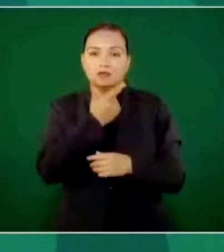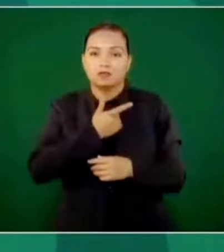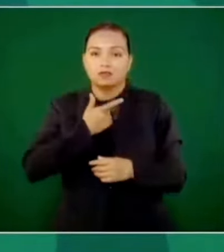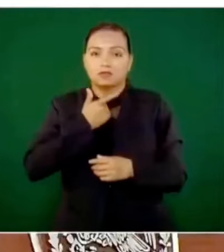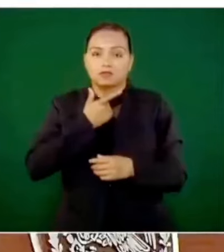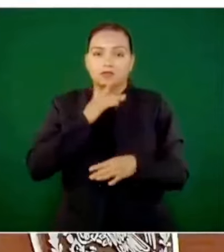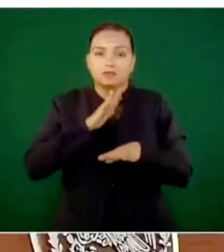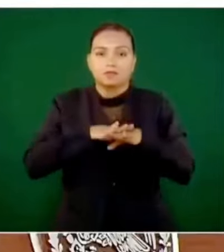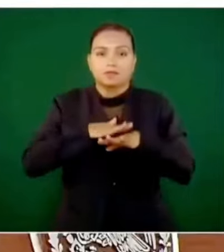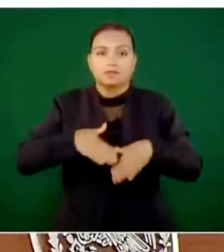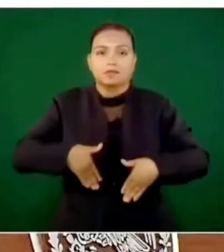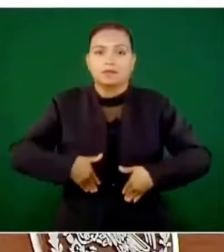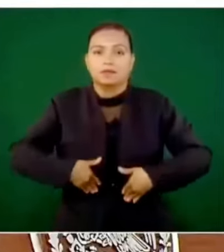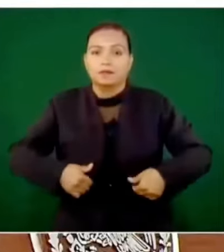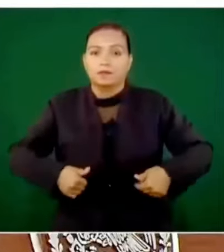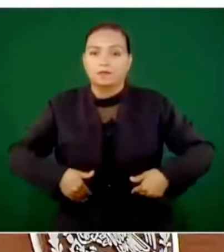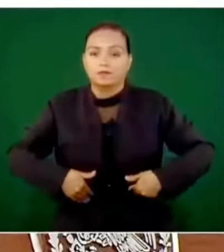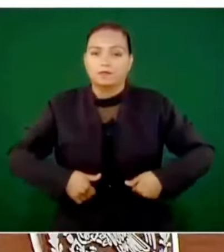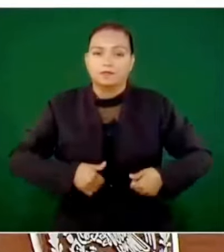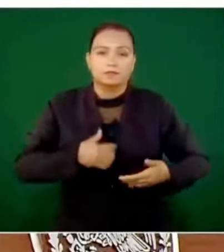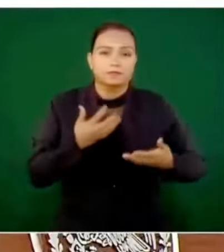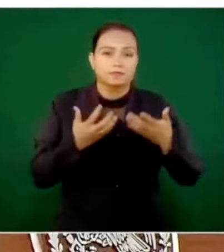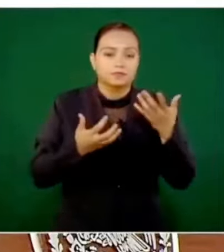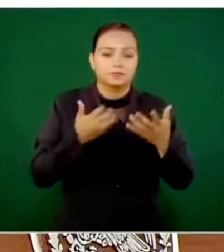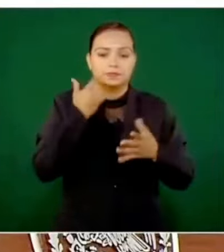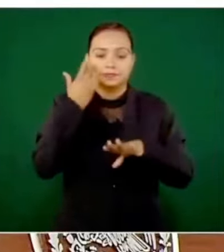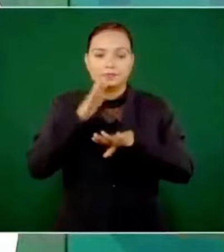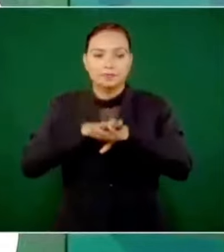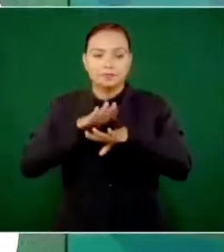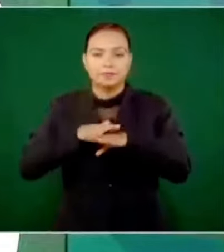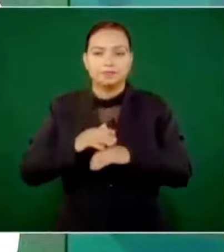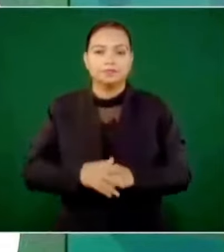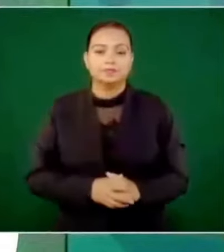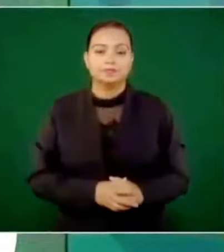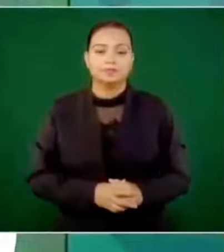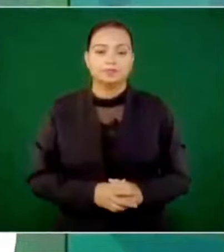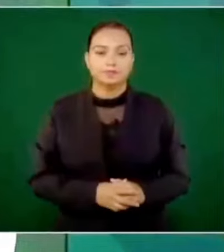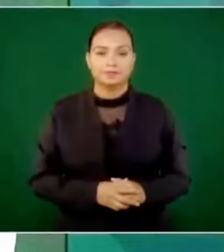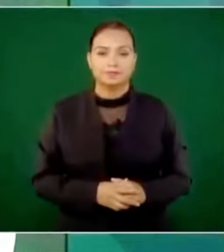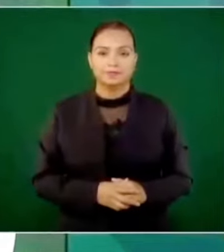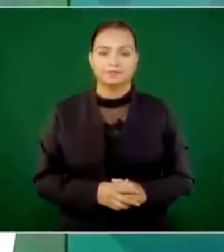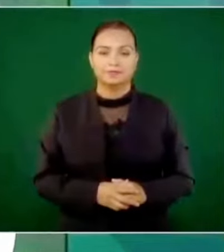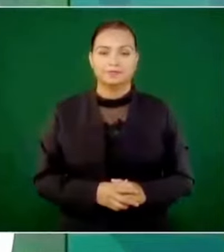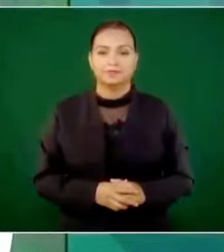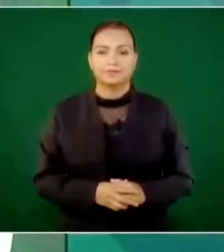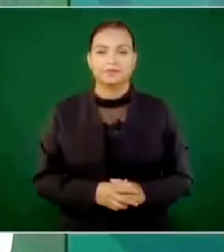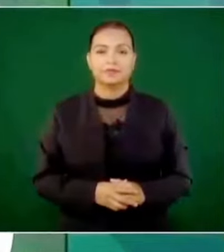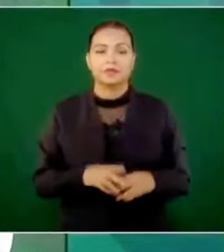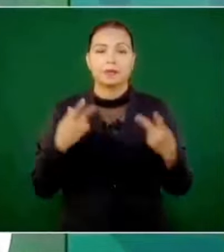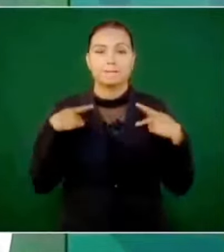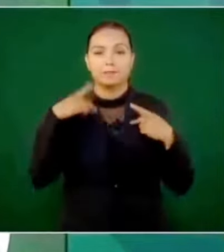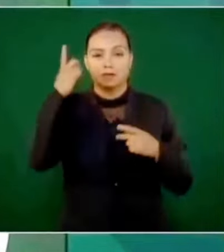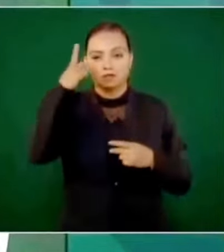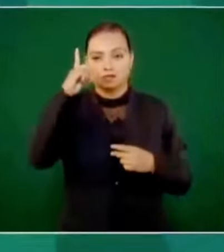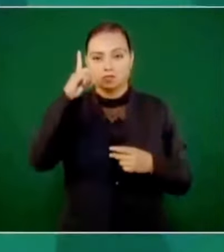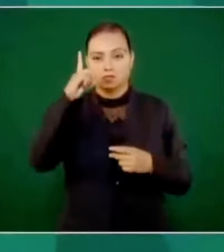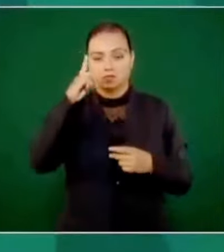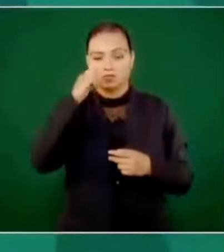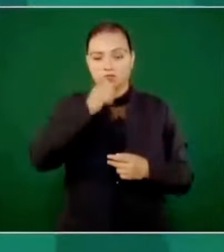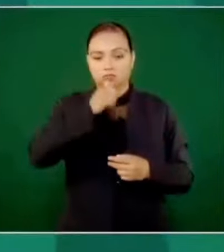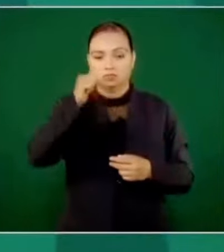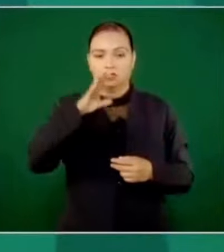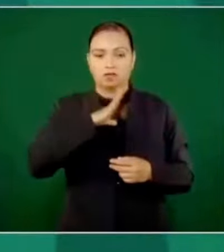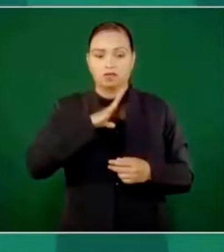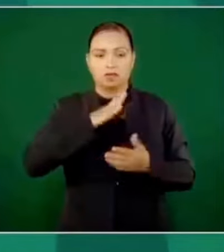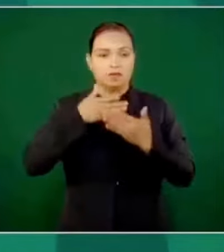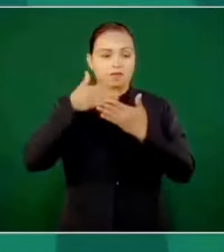el hambre de los propietarios privados que habían